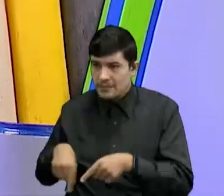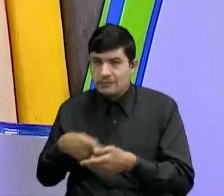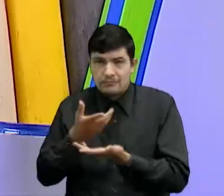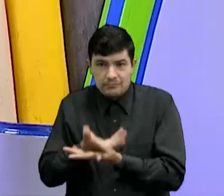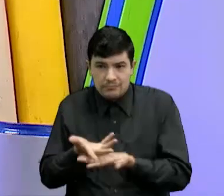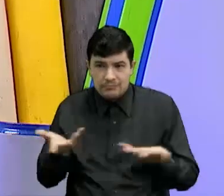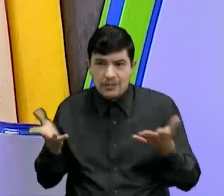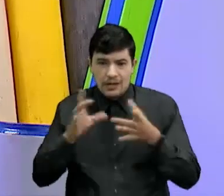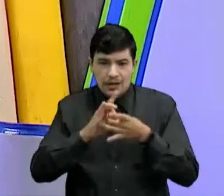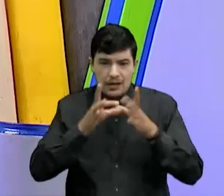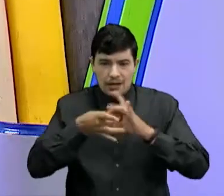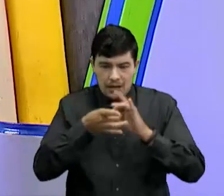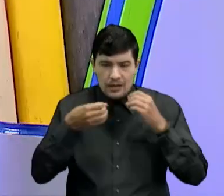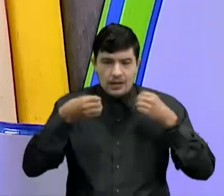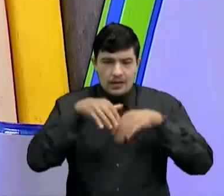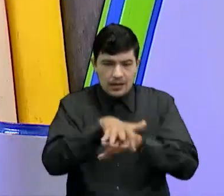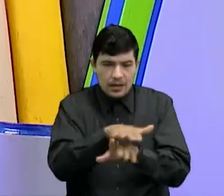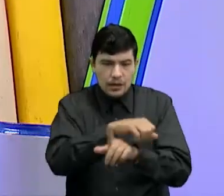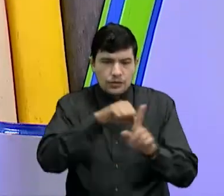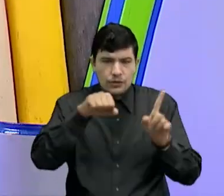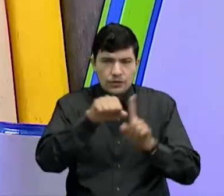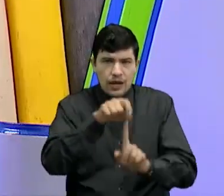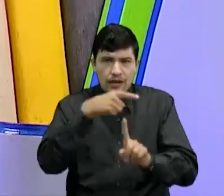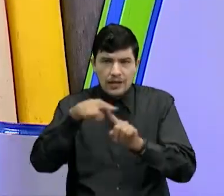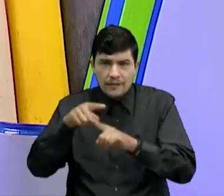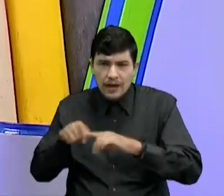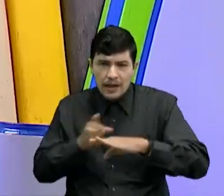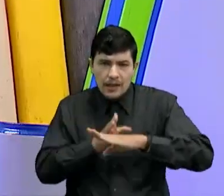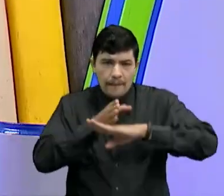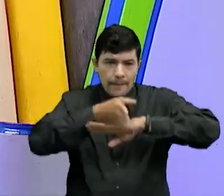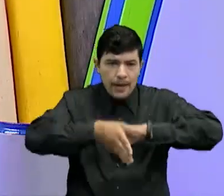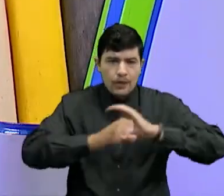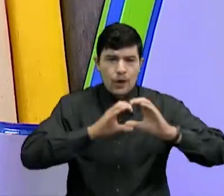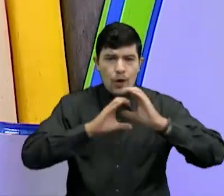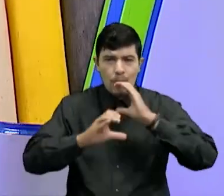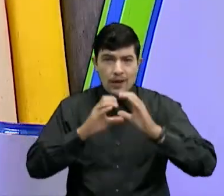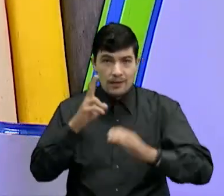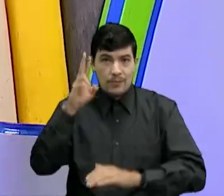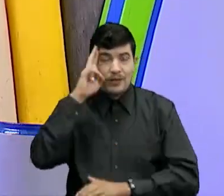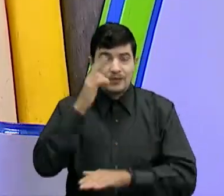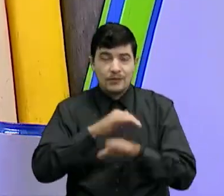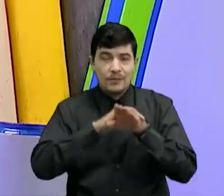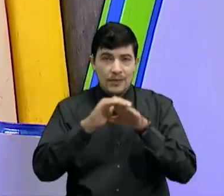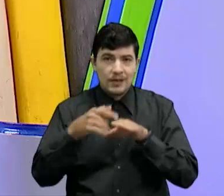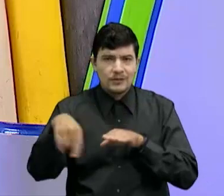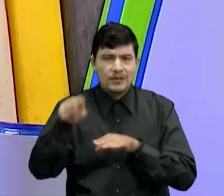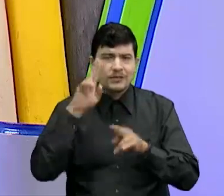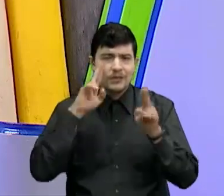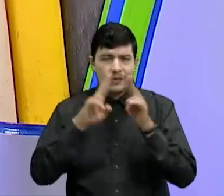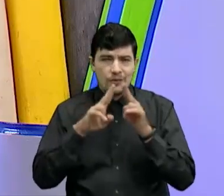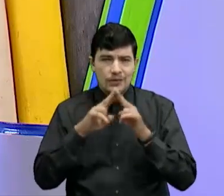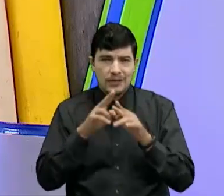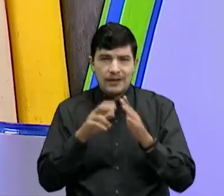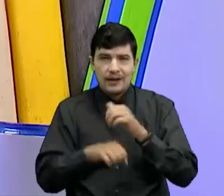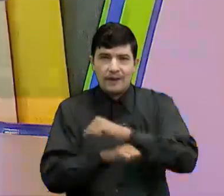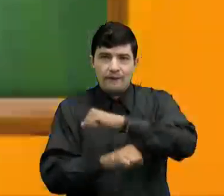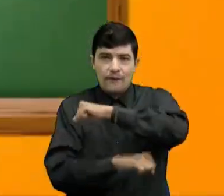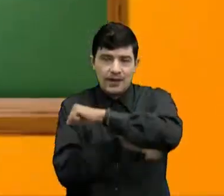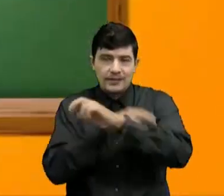de las redes ¿Cierto? De los diferentes medios de comunicación Así es que A continuación les tenemos Refuerza tu aprendizaje